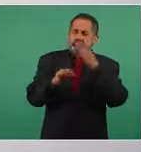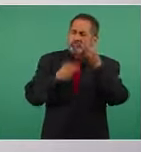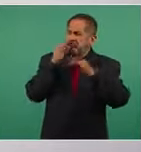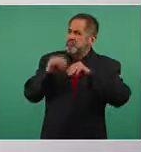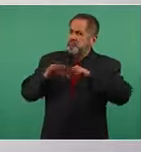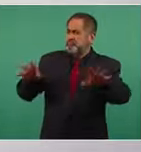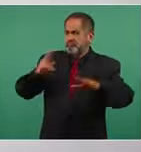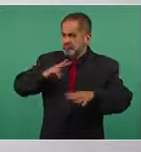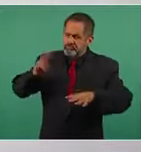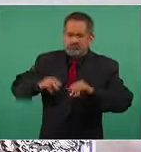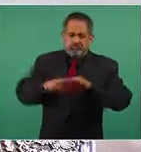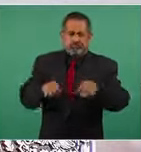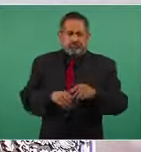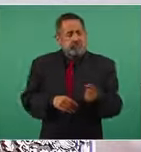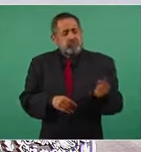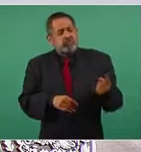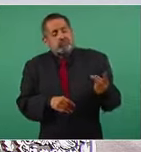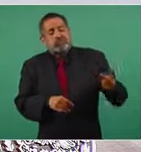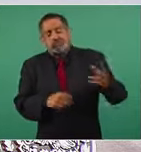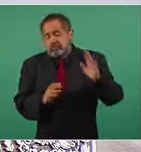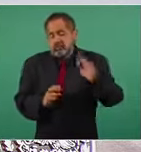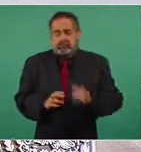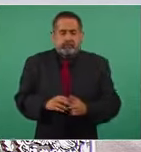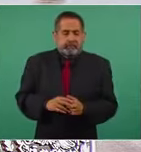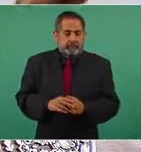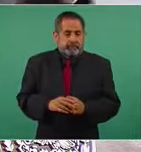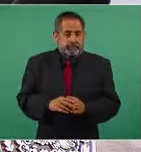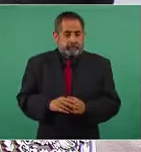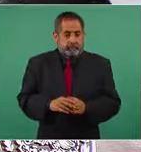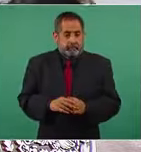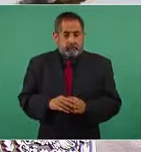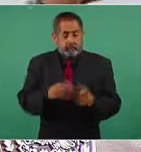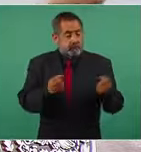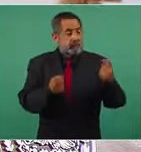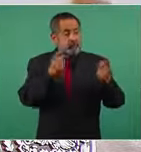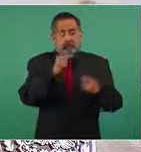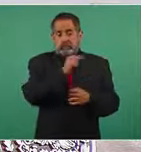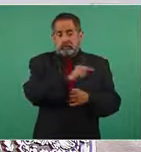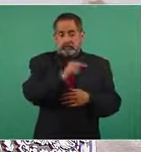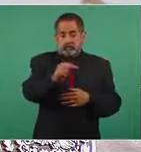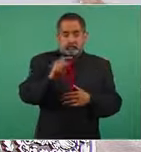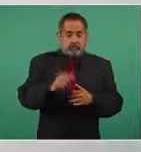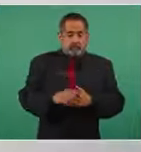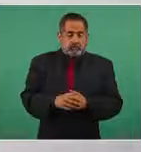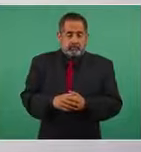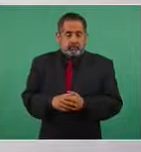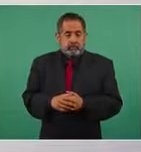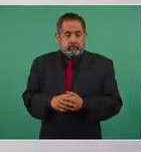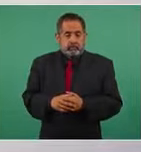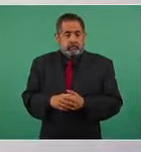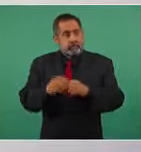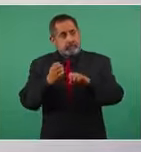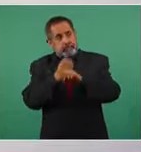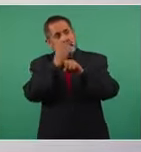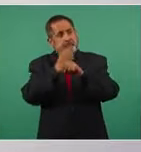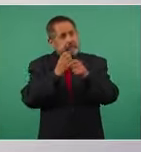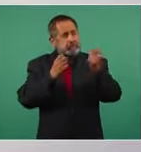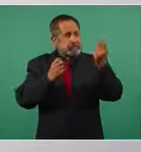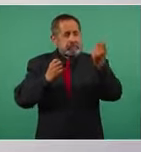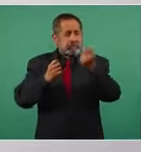uno o dos y algunos en los estados